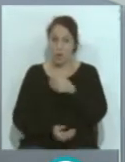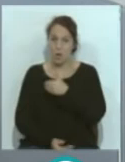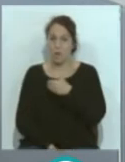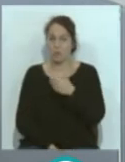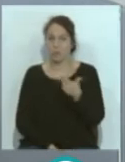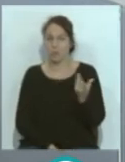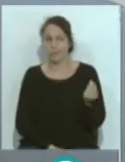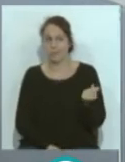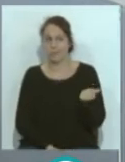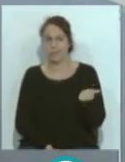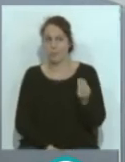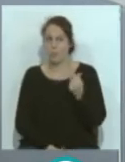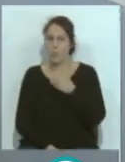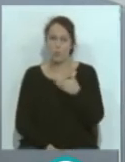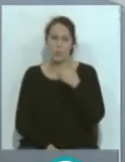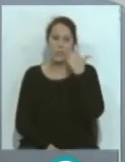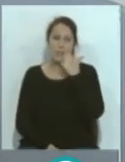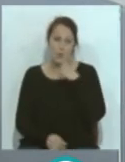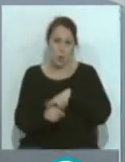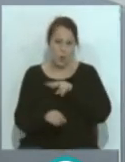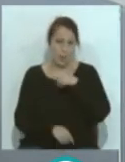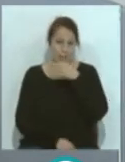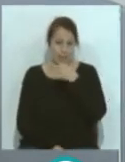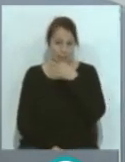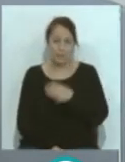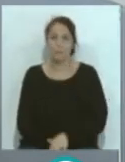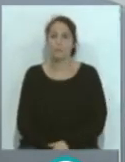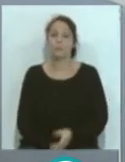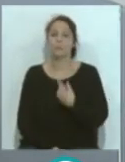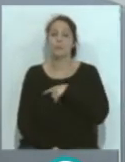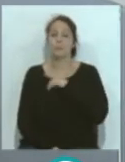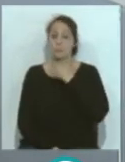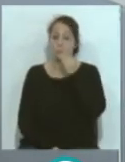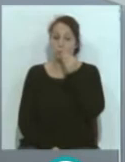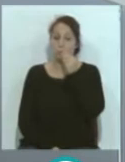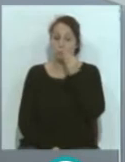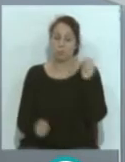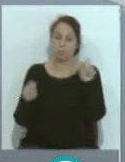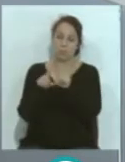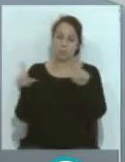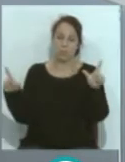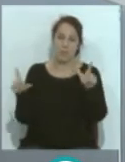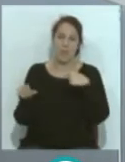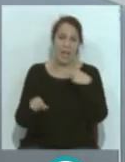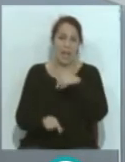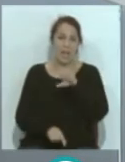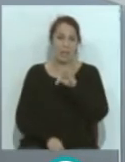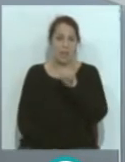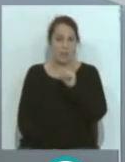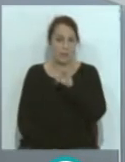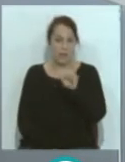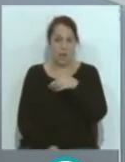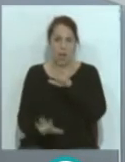sábado a las 2 de la tarde. Vamos a almorzar con ese Getafe Cádiz y, bueno,